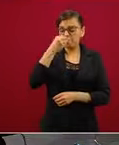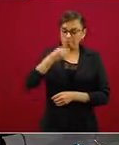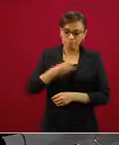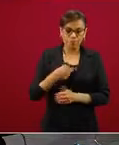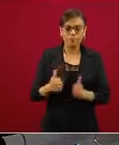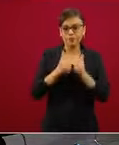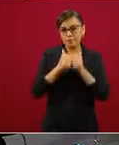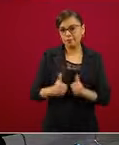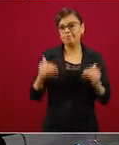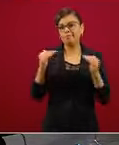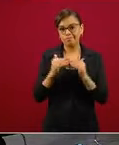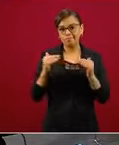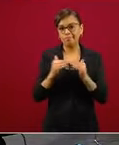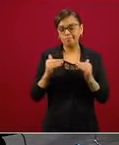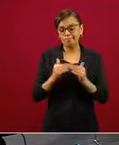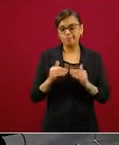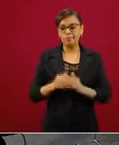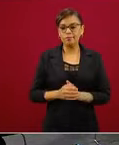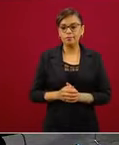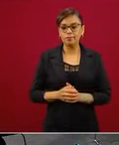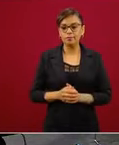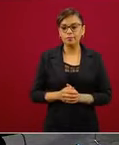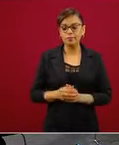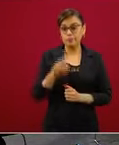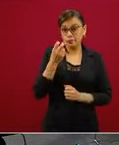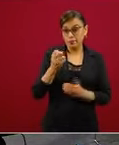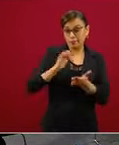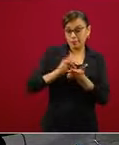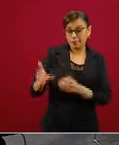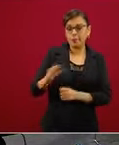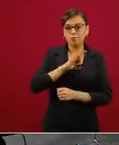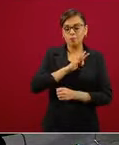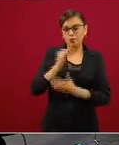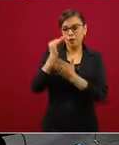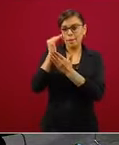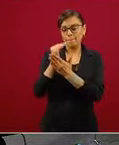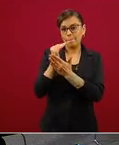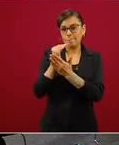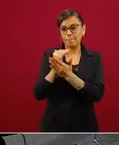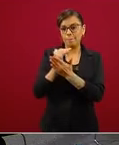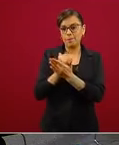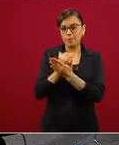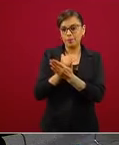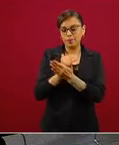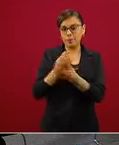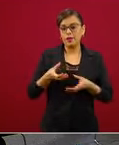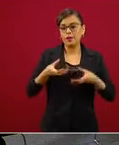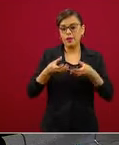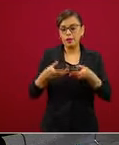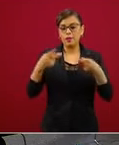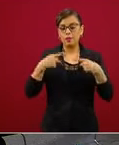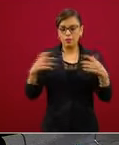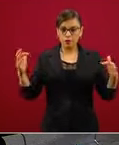medida de lo posible y que esto nos haya permitido disminuir la movilidad y con eso el ritmo de